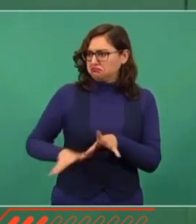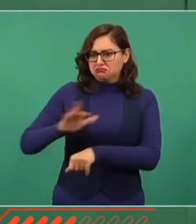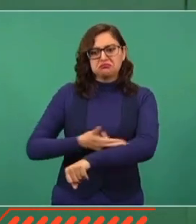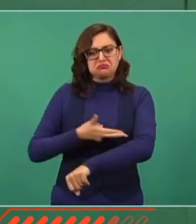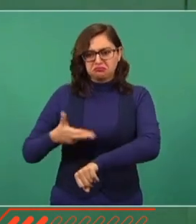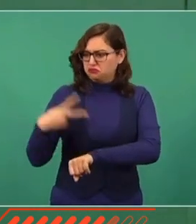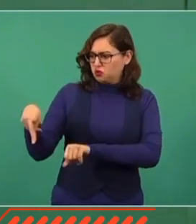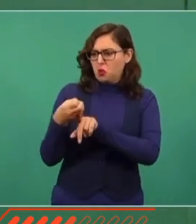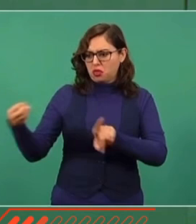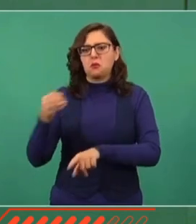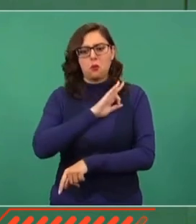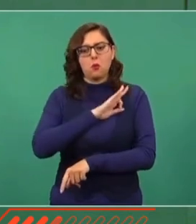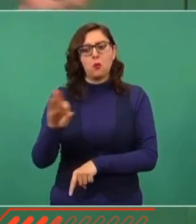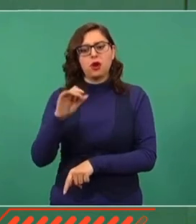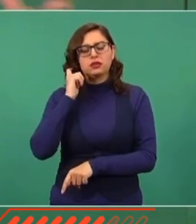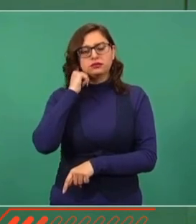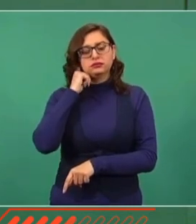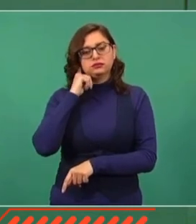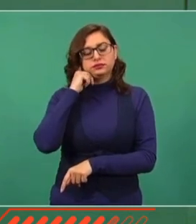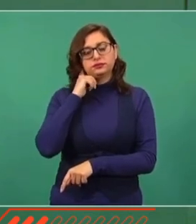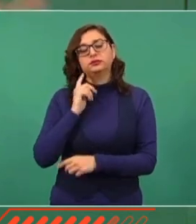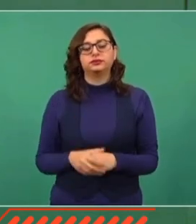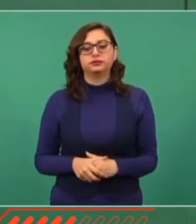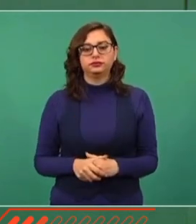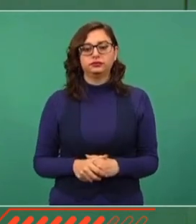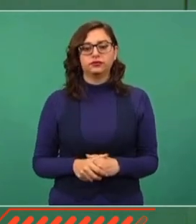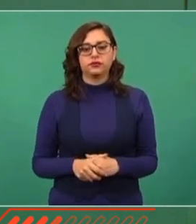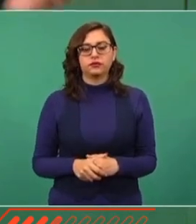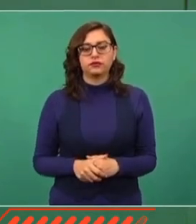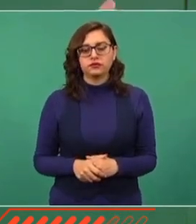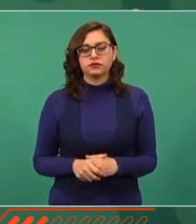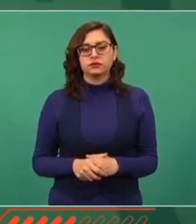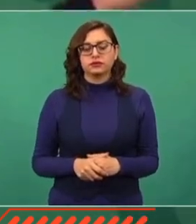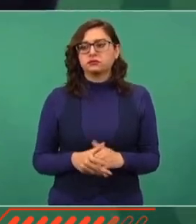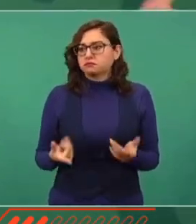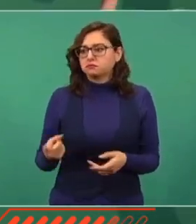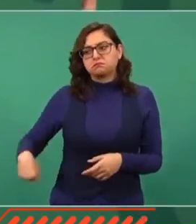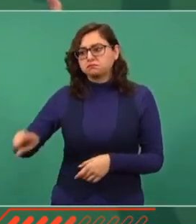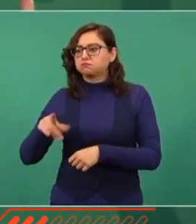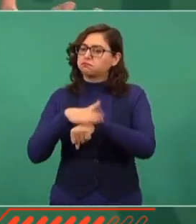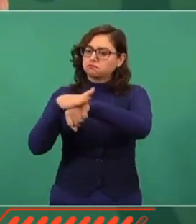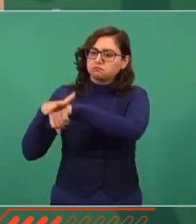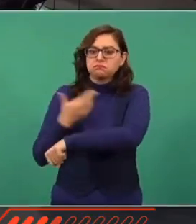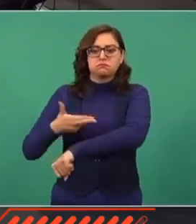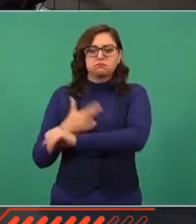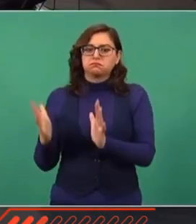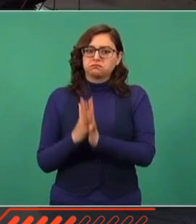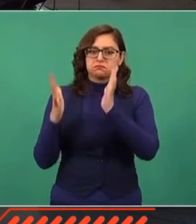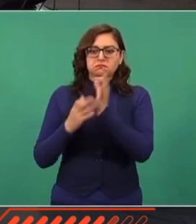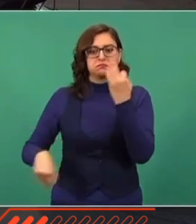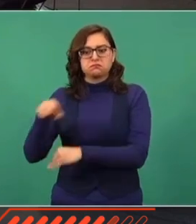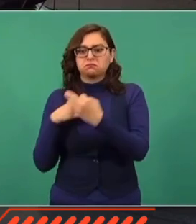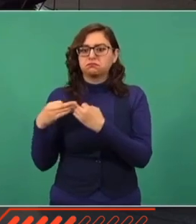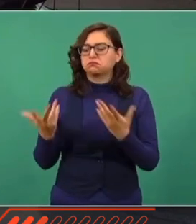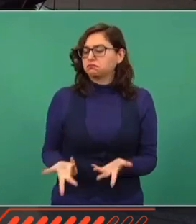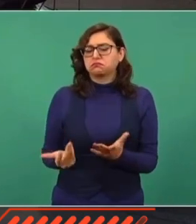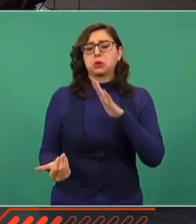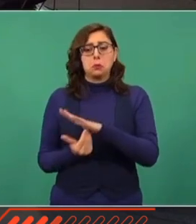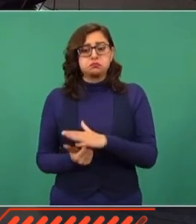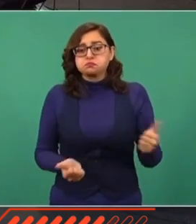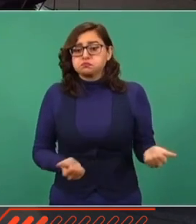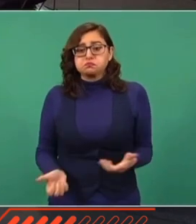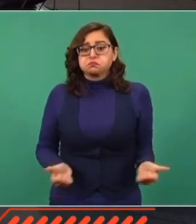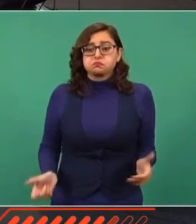Ciudadanos. Y esos comités convocan y todos participan y consiguen las mesas